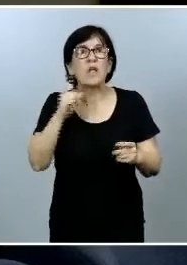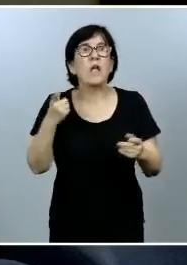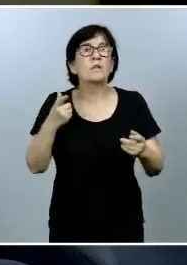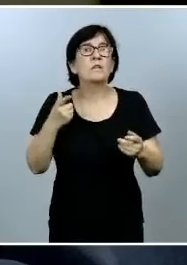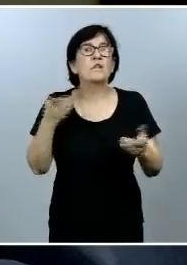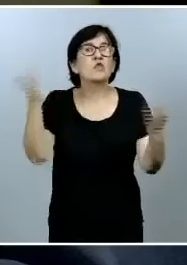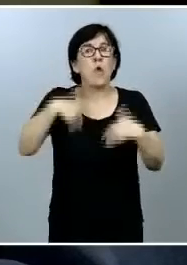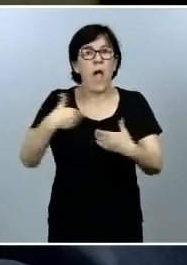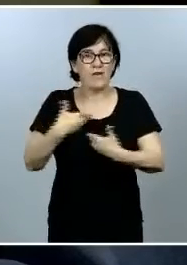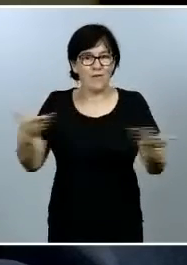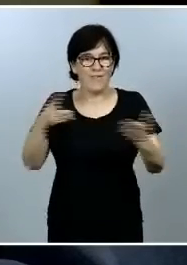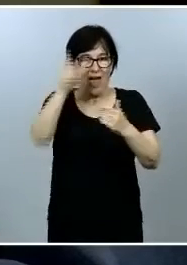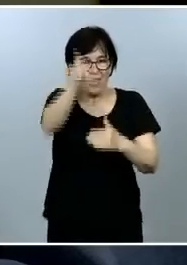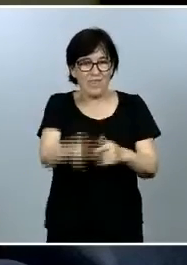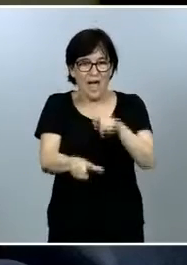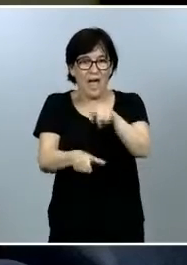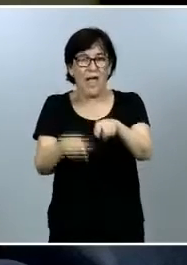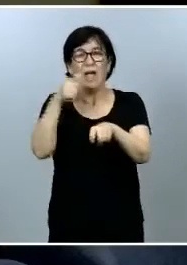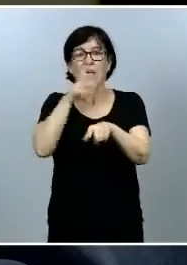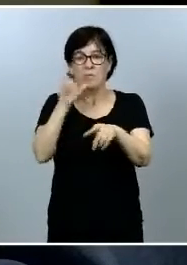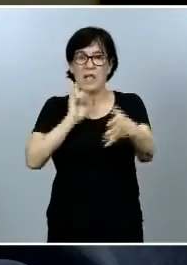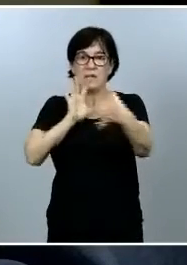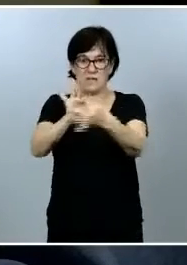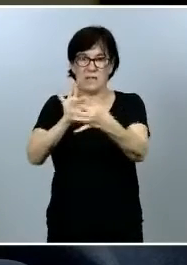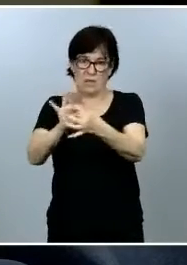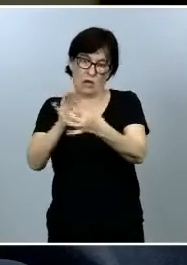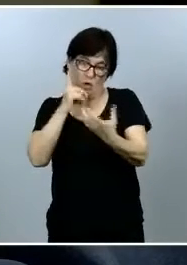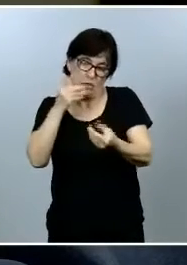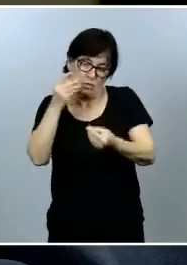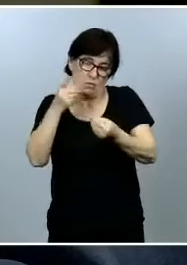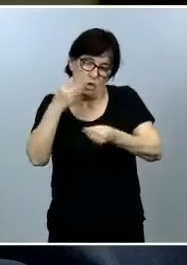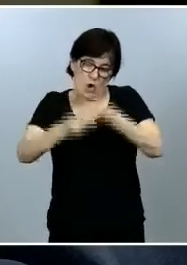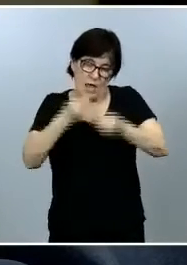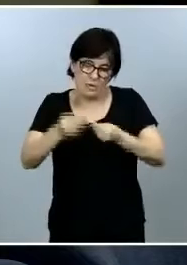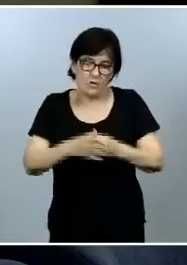estaba relacionada con estas actuaciones si nos puede